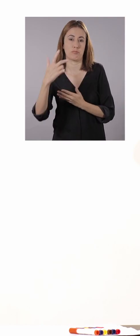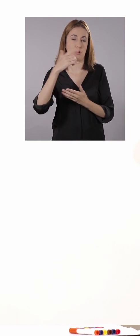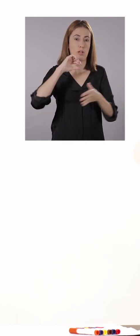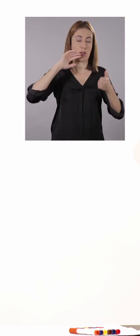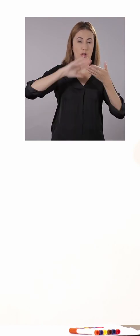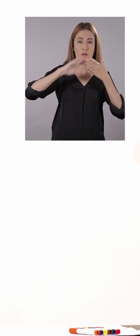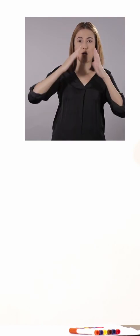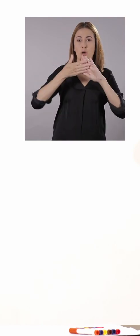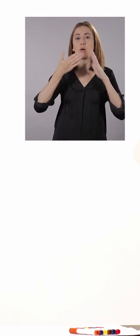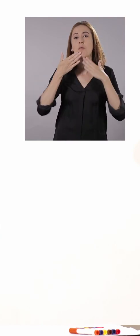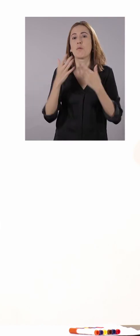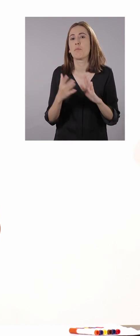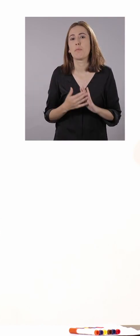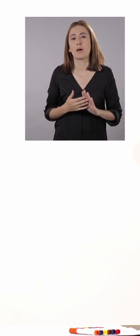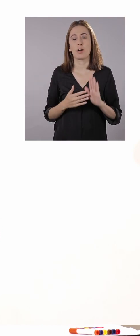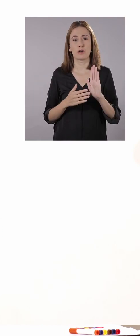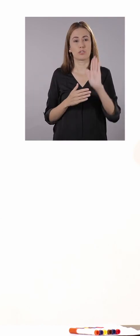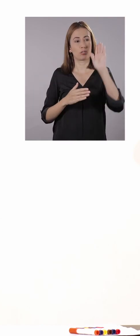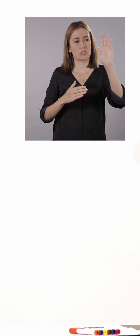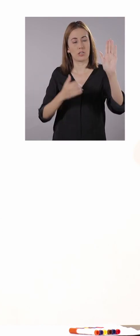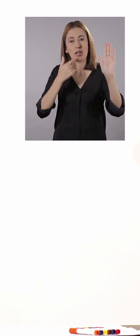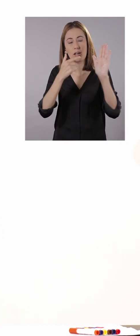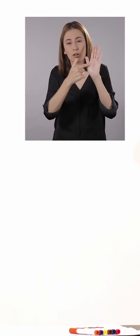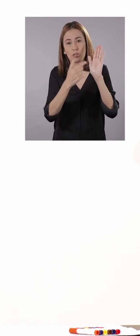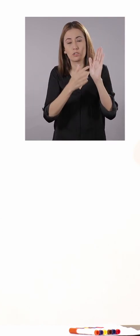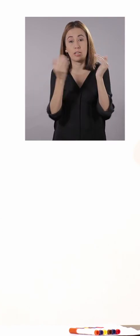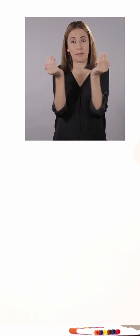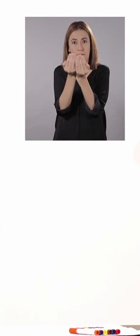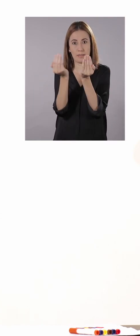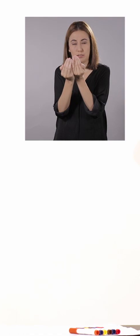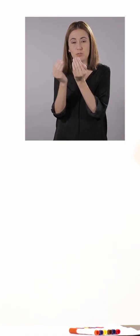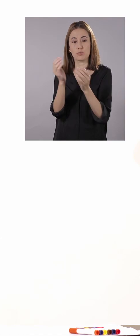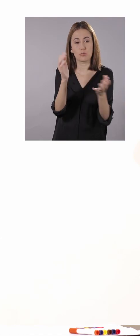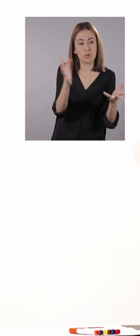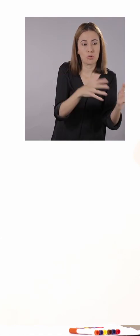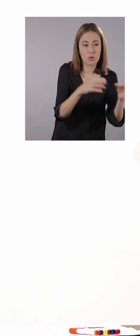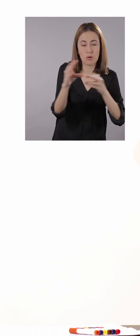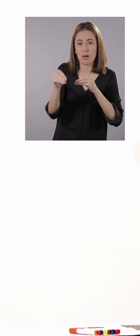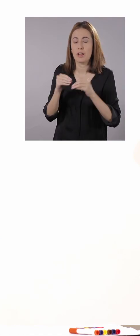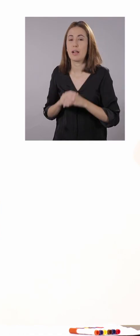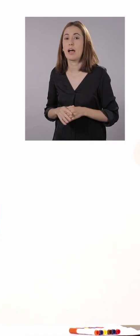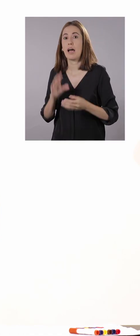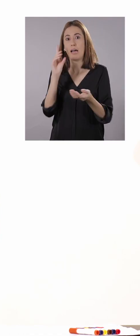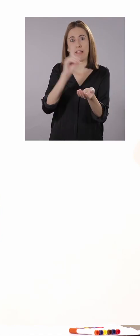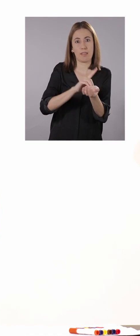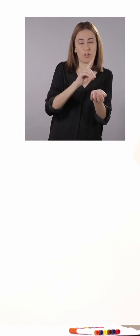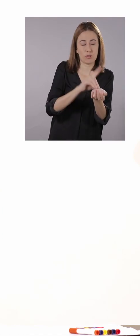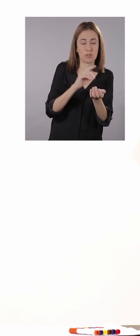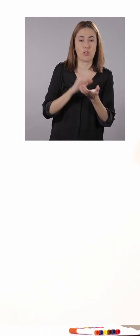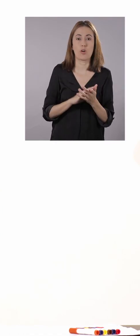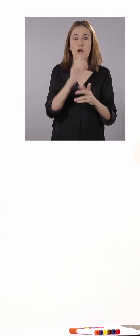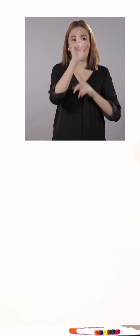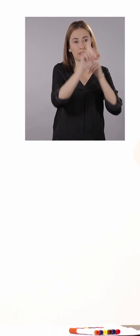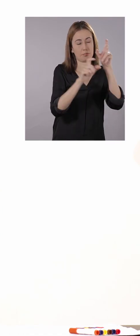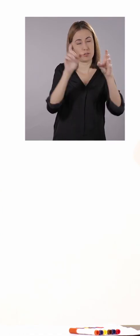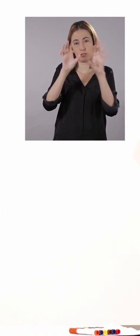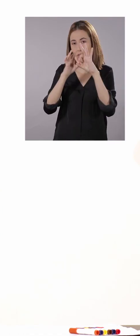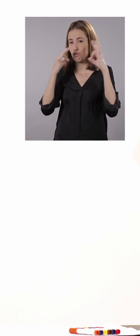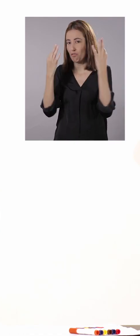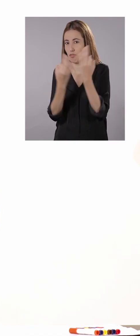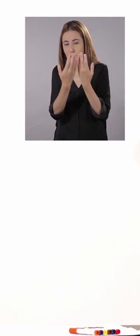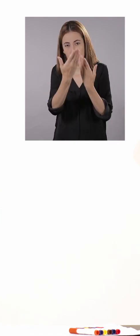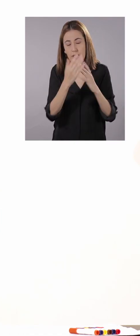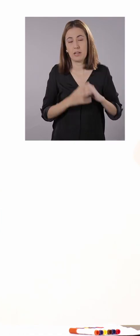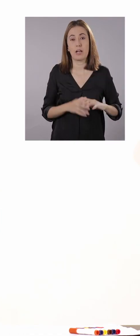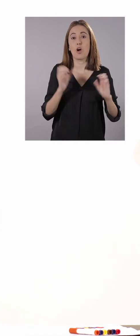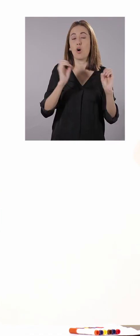tu comunidad. Por ejemplo, los recolectores de basura, un médico, las personas de tu familia, puede ser